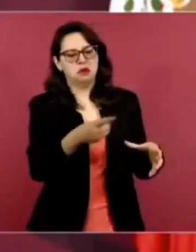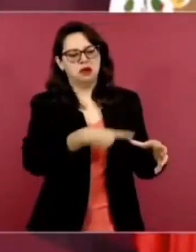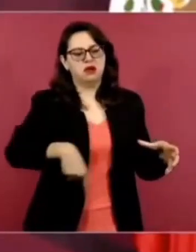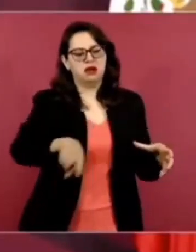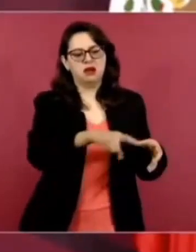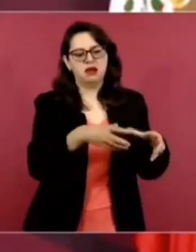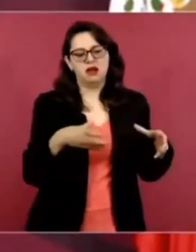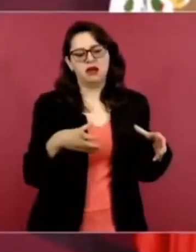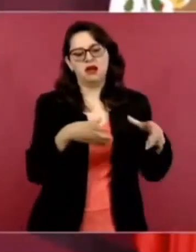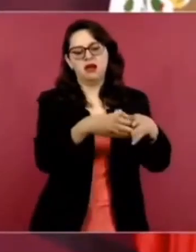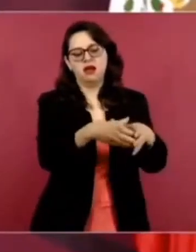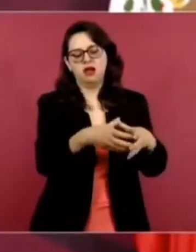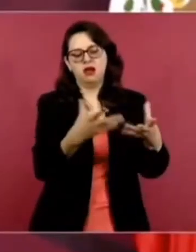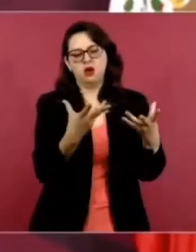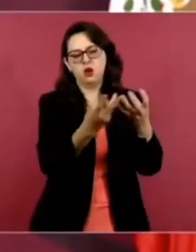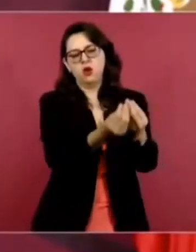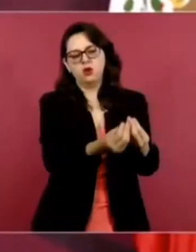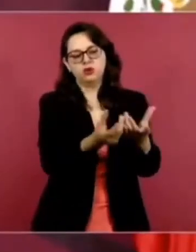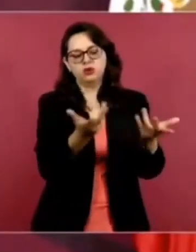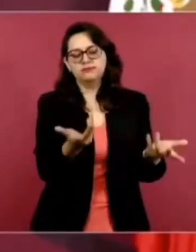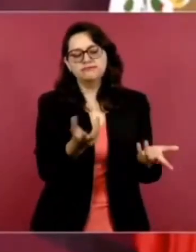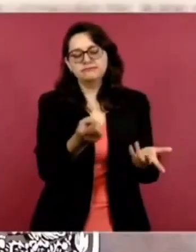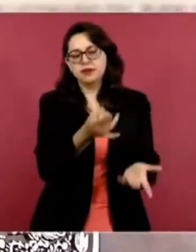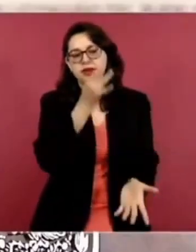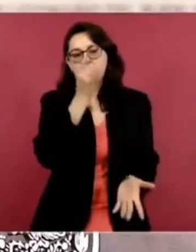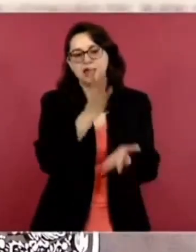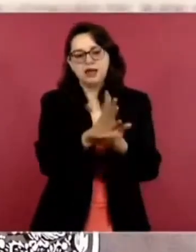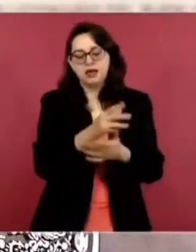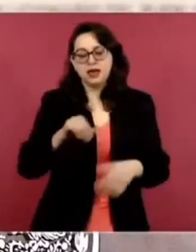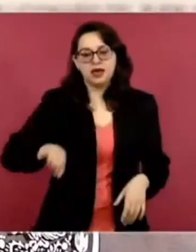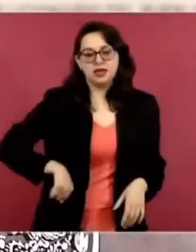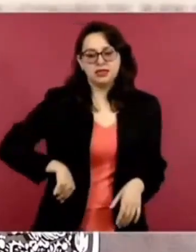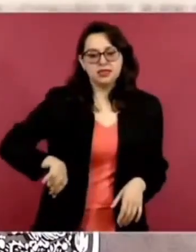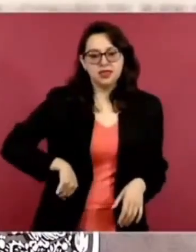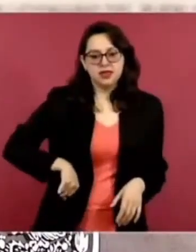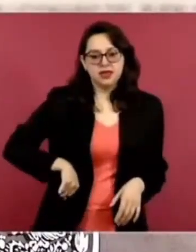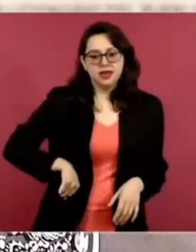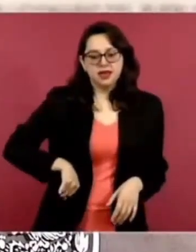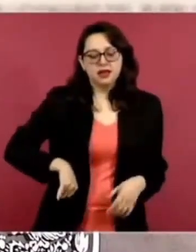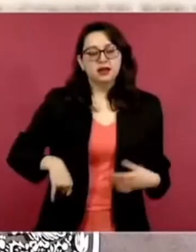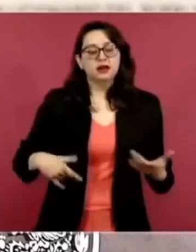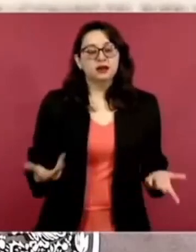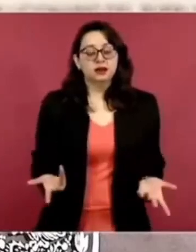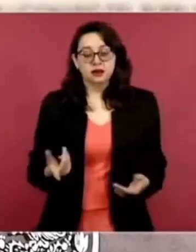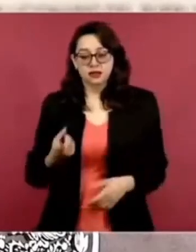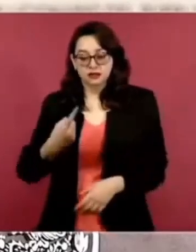y empobrecer a nuestro pueblo, y están molestos con nosotros,